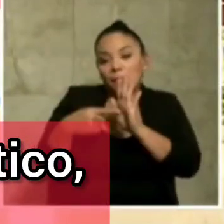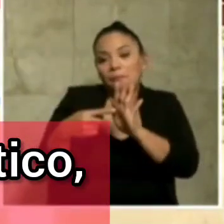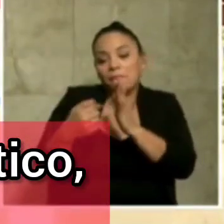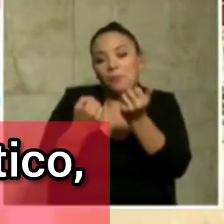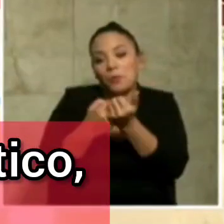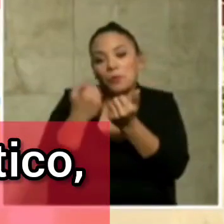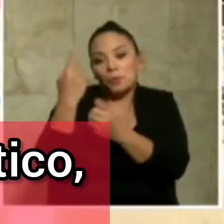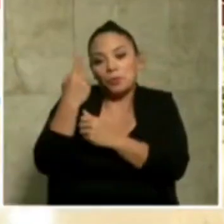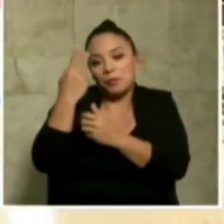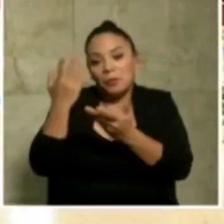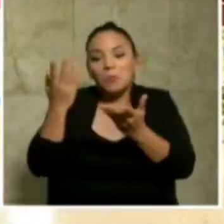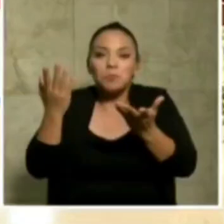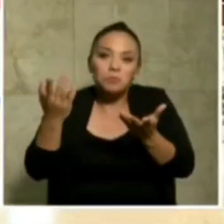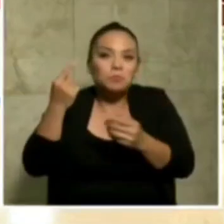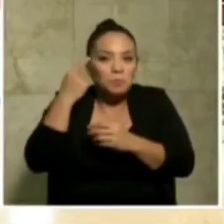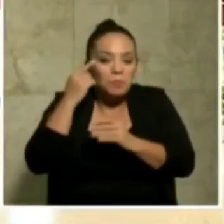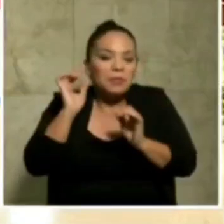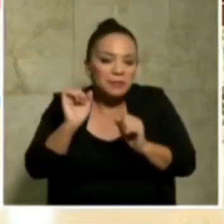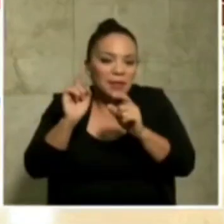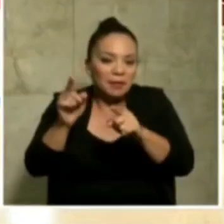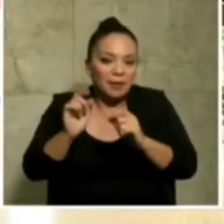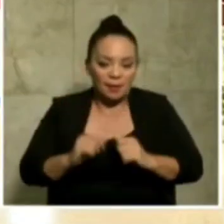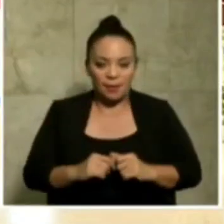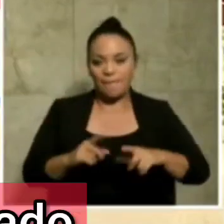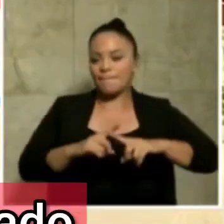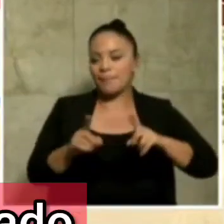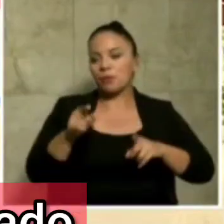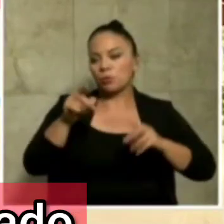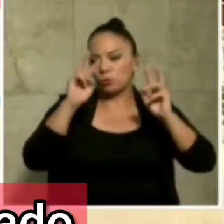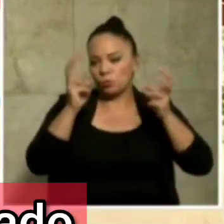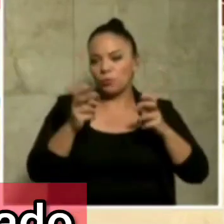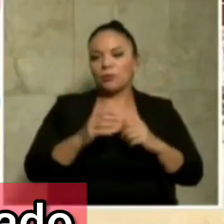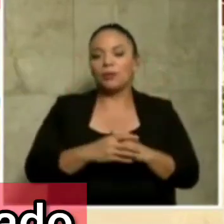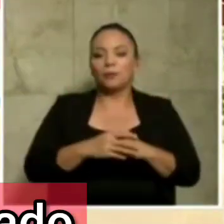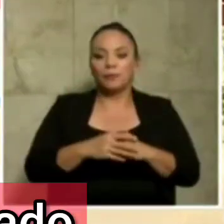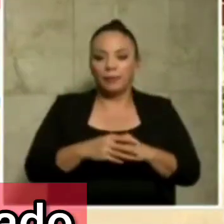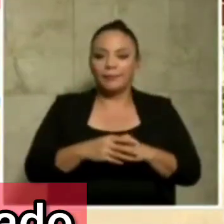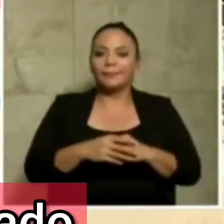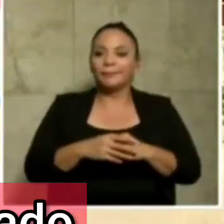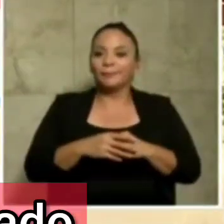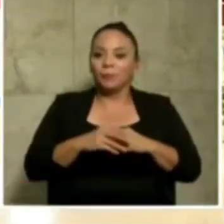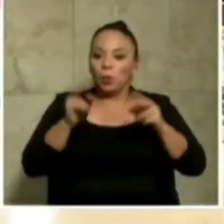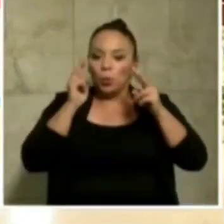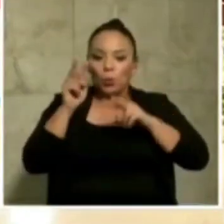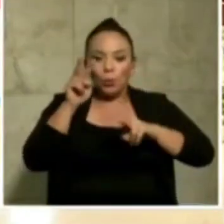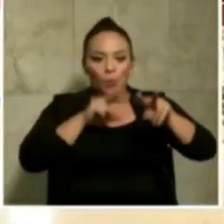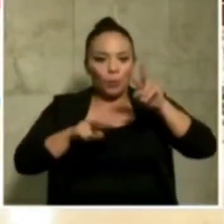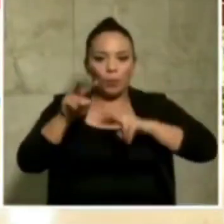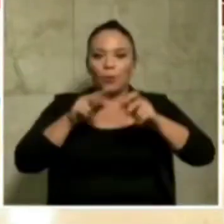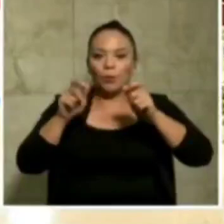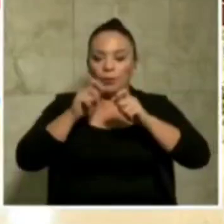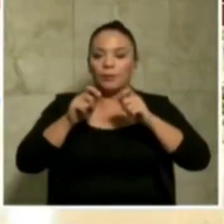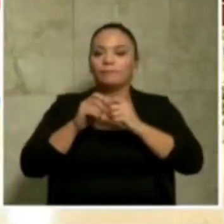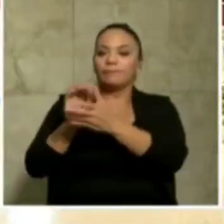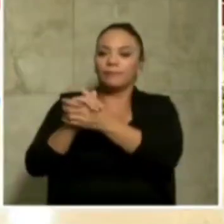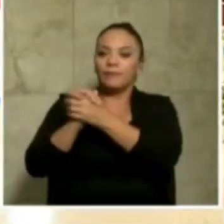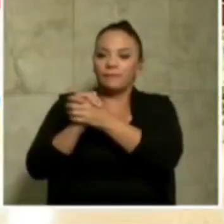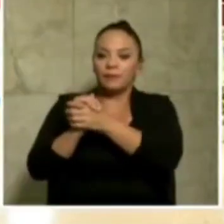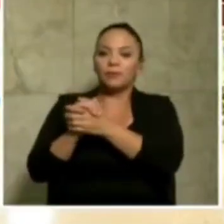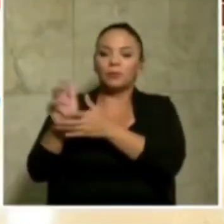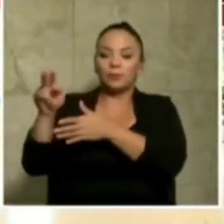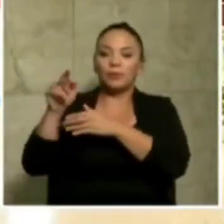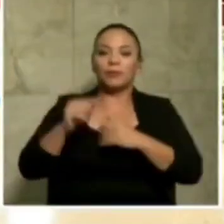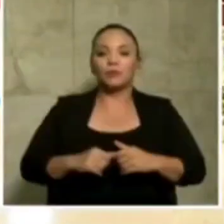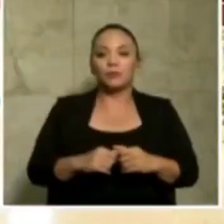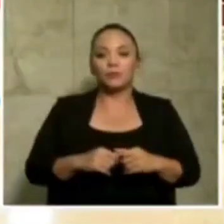lo consideraría. Pero sí, es un tema que ha llevado un mapeo muy detallado. Los felicito, colegas.